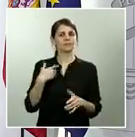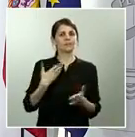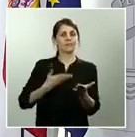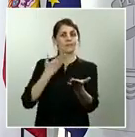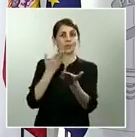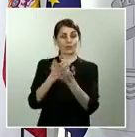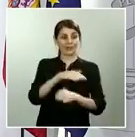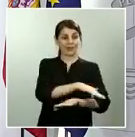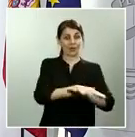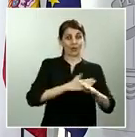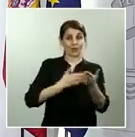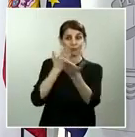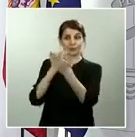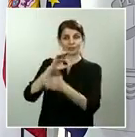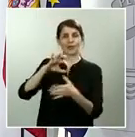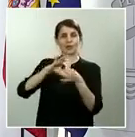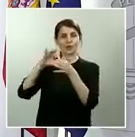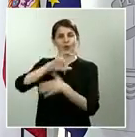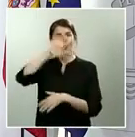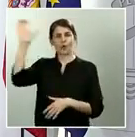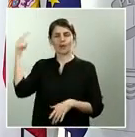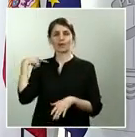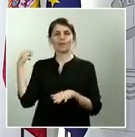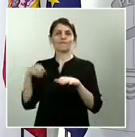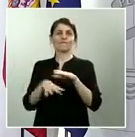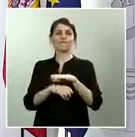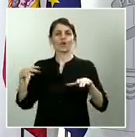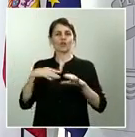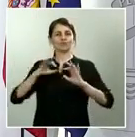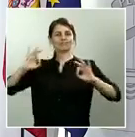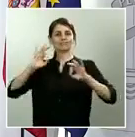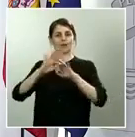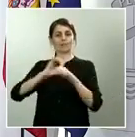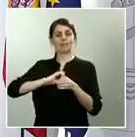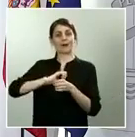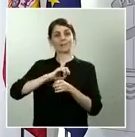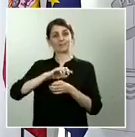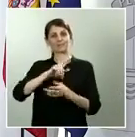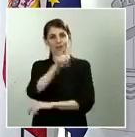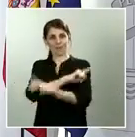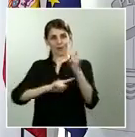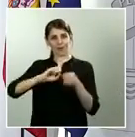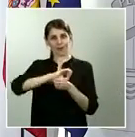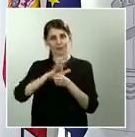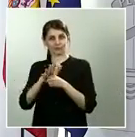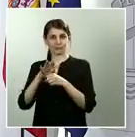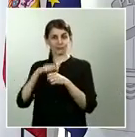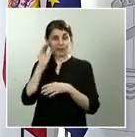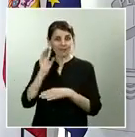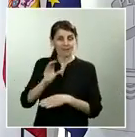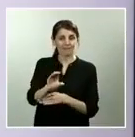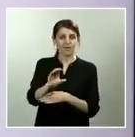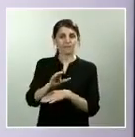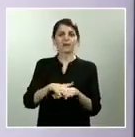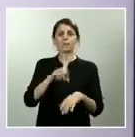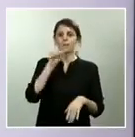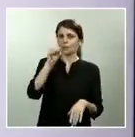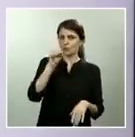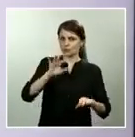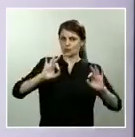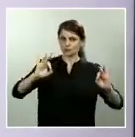lidiar con la crisis. Mis preguntas son ¿cuál es la cantidad mínima que el Gobierno consideraría un éxito?